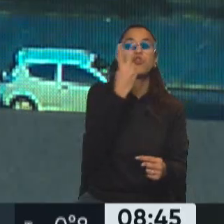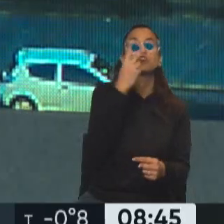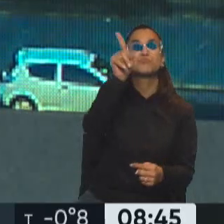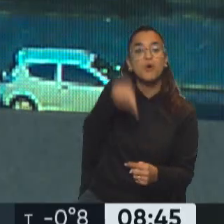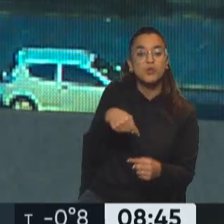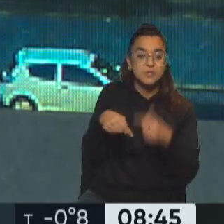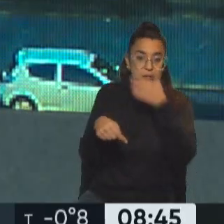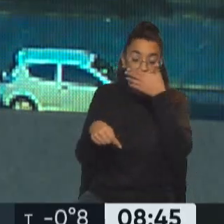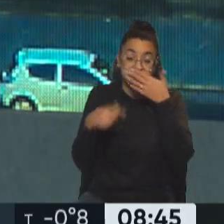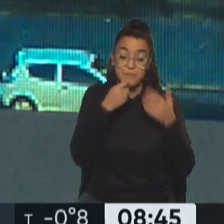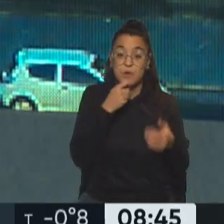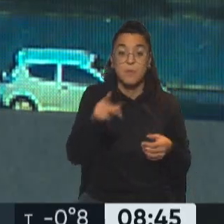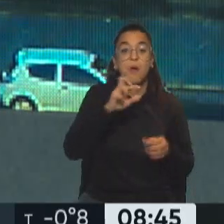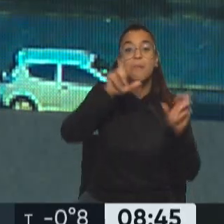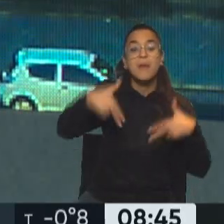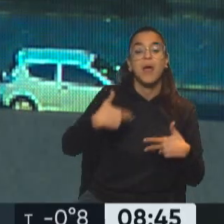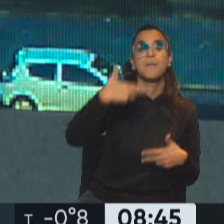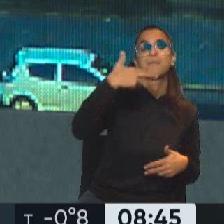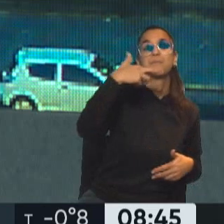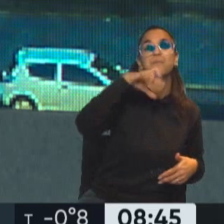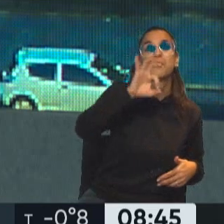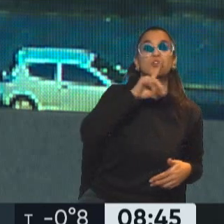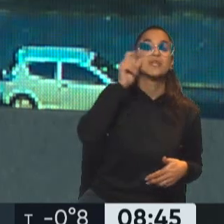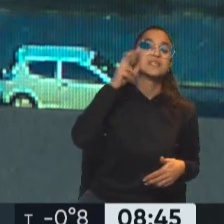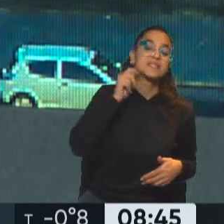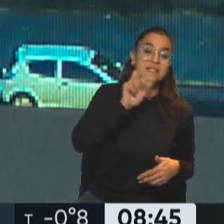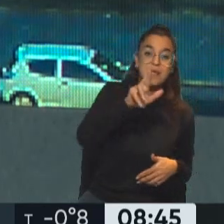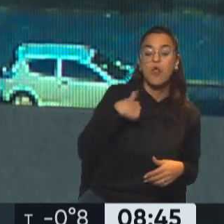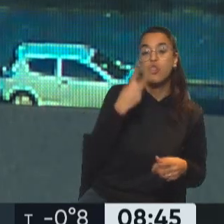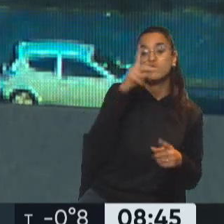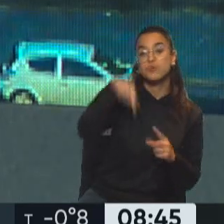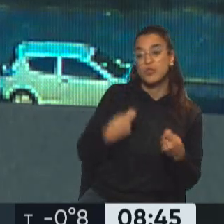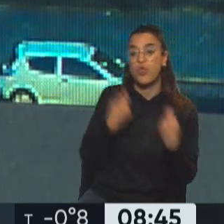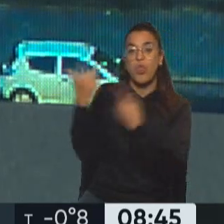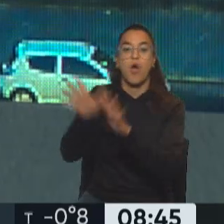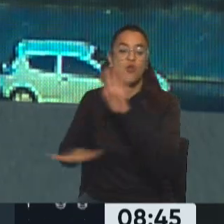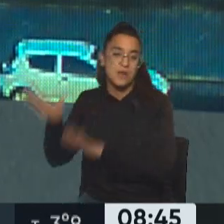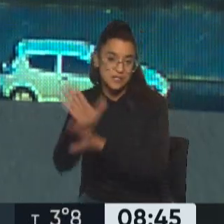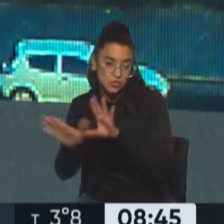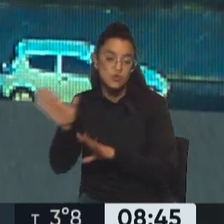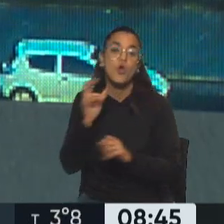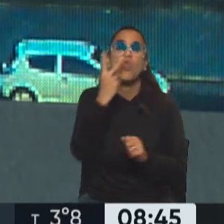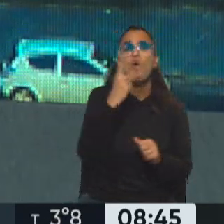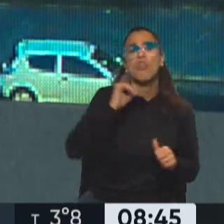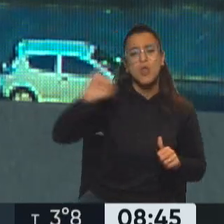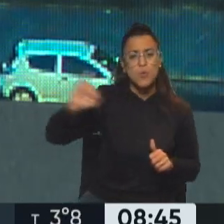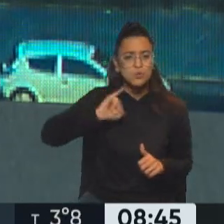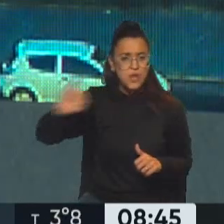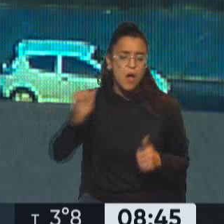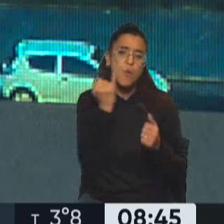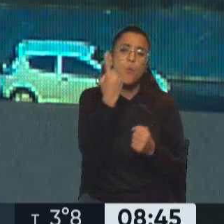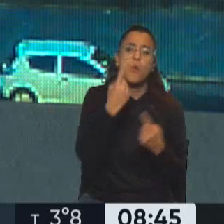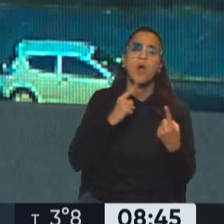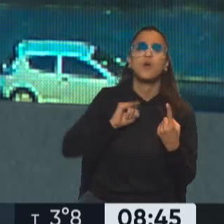que quienes reciben el plan potenciar le dan a las organizaciones. Ha habido en ese sentido dos denuncias, una